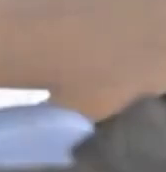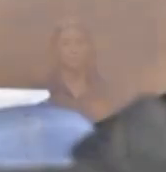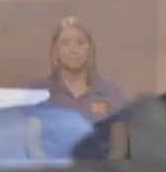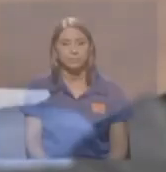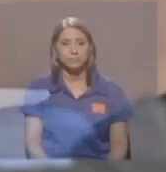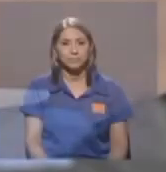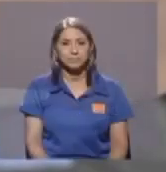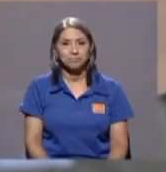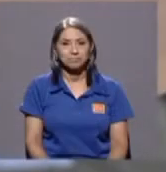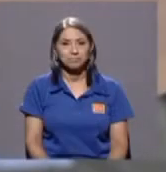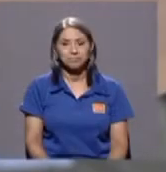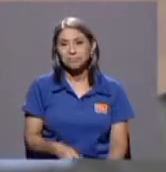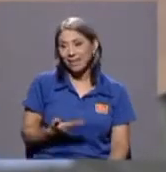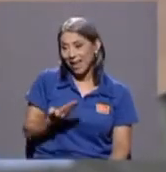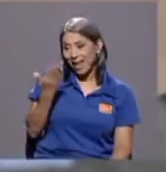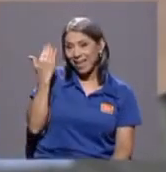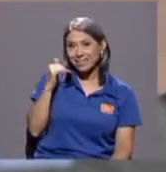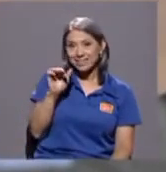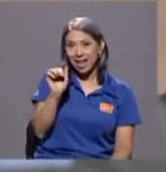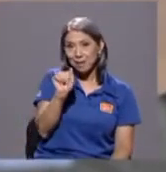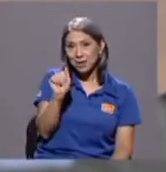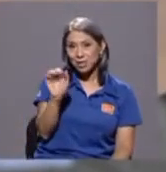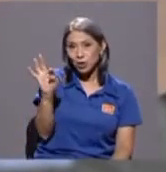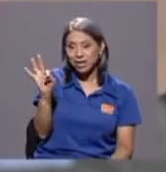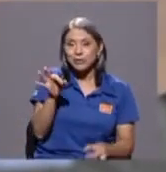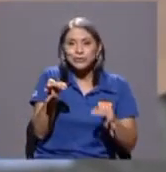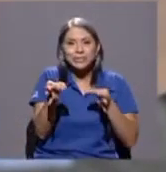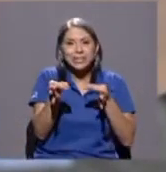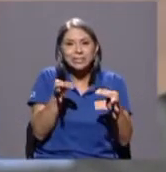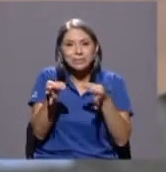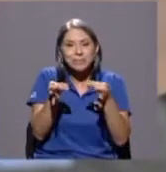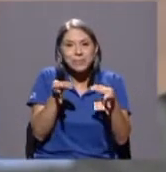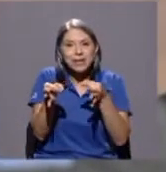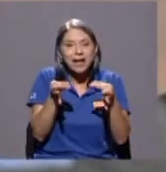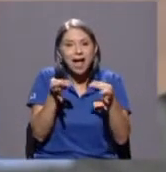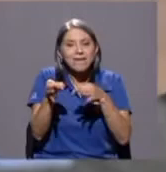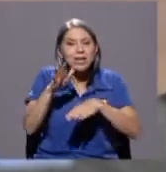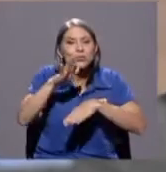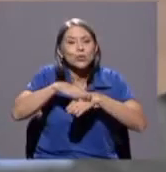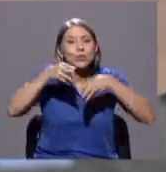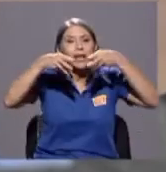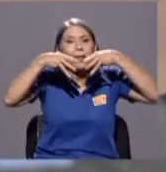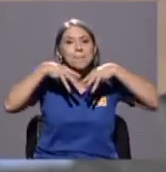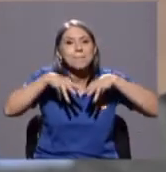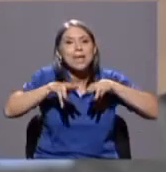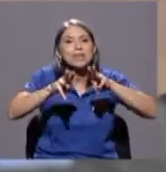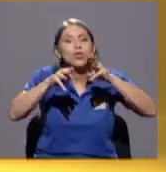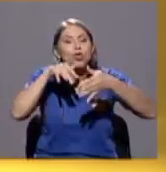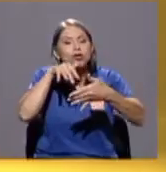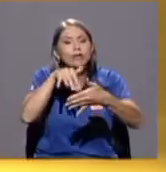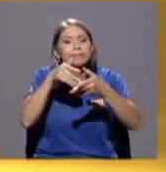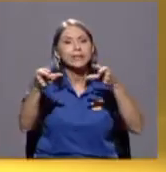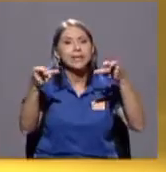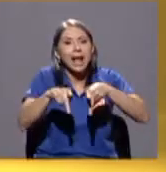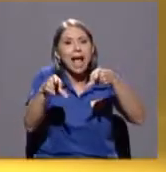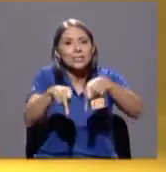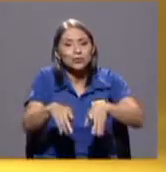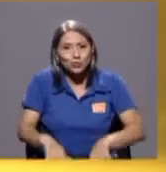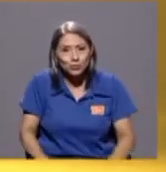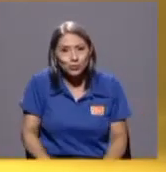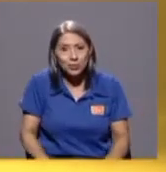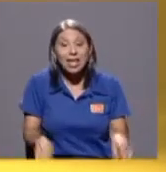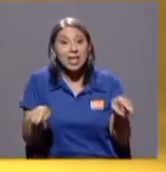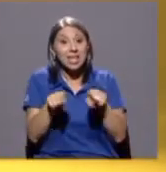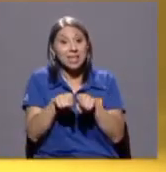explicaba don Alberto Trejos de el método de casos y de las contribuciones